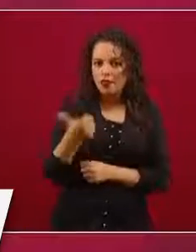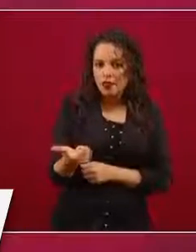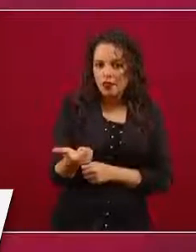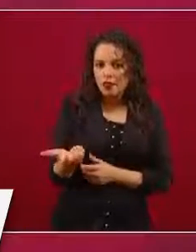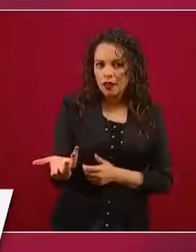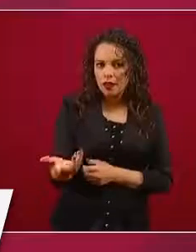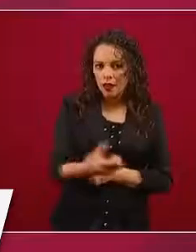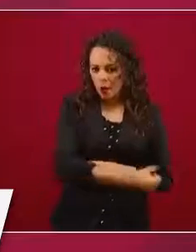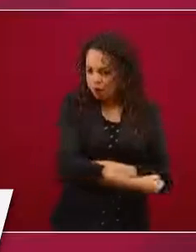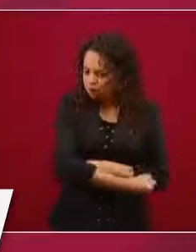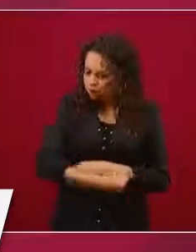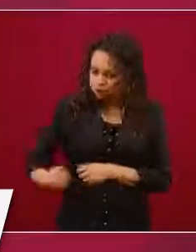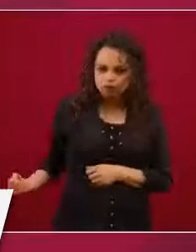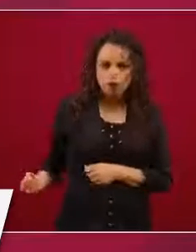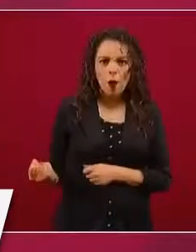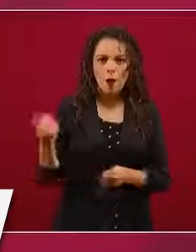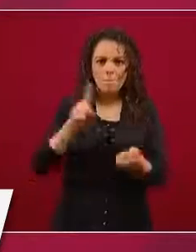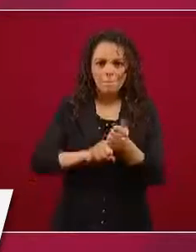el costo a la mitad.